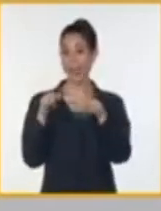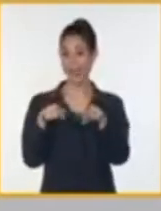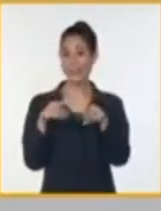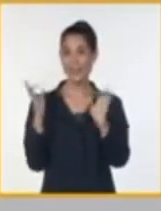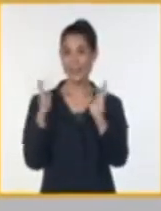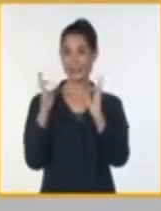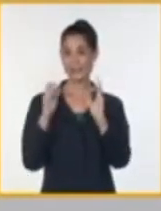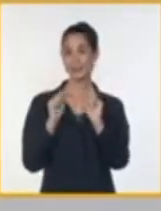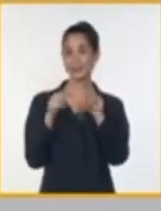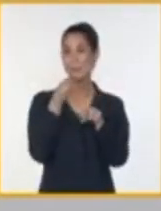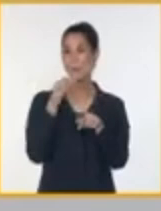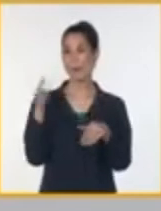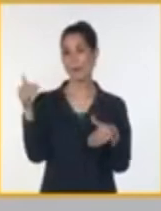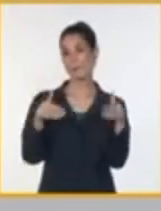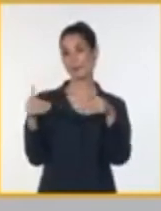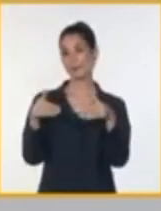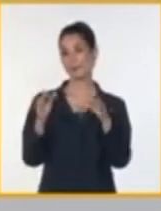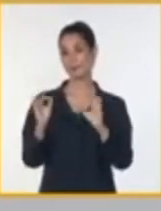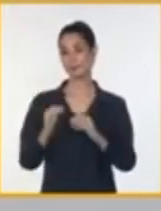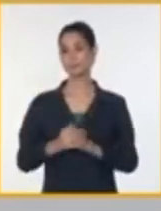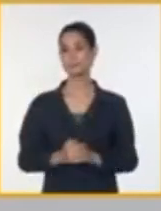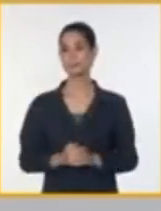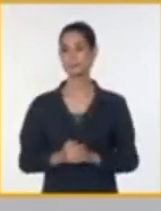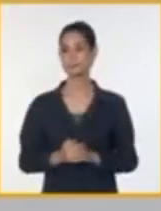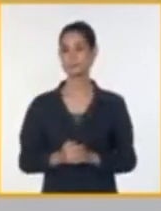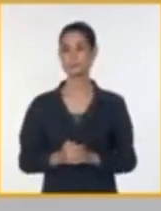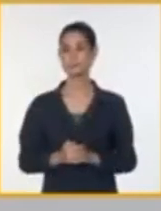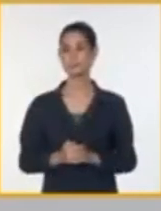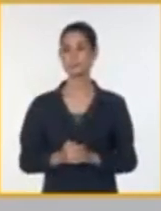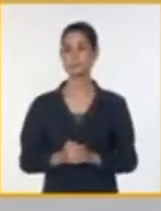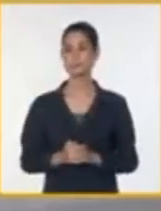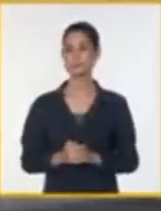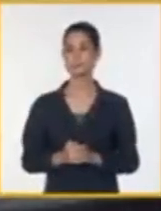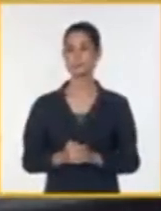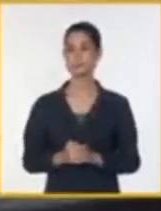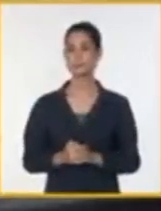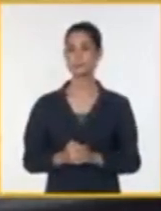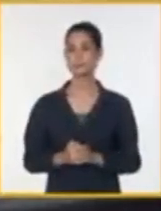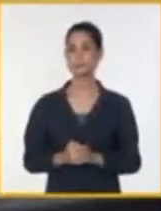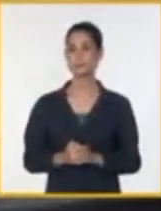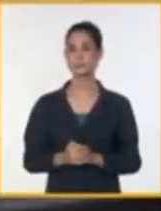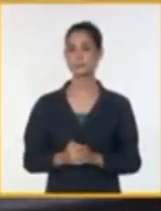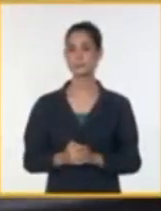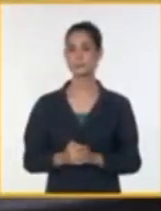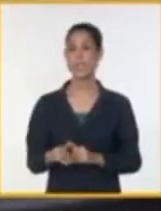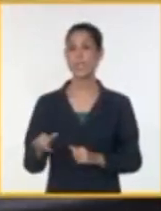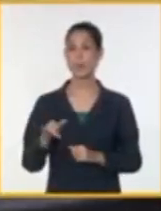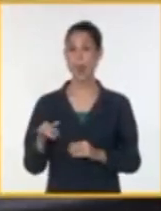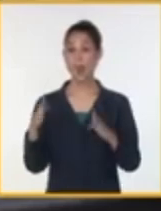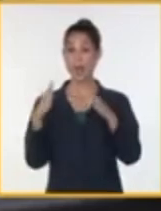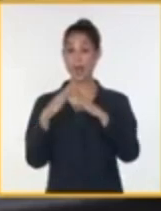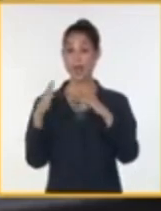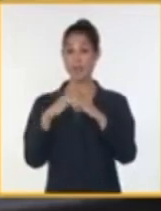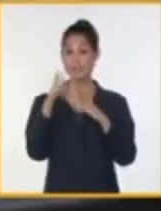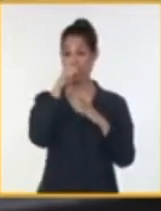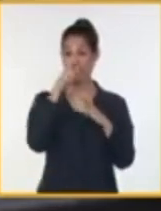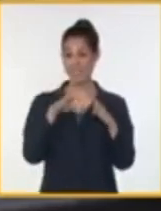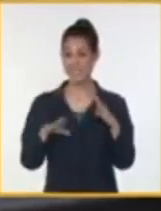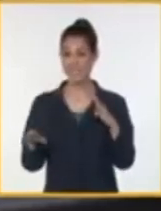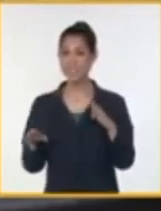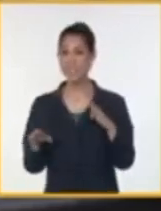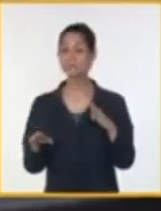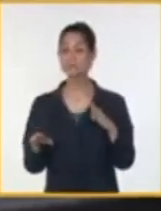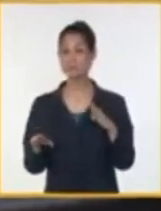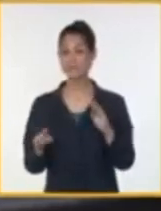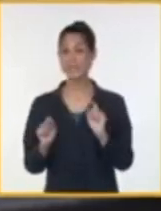sector que tanto lo amerita. coordinar con los hogares de niños sin amparo filial un grupo de actividades, celebrar los 15